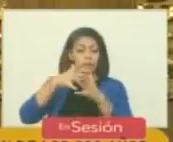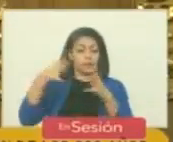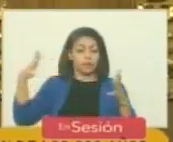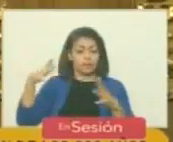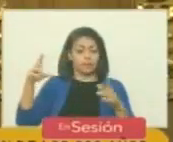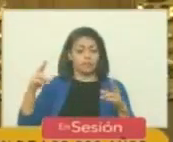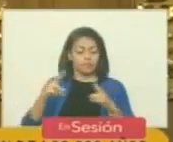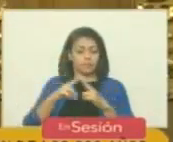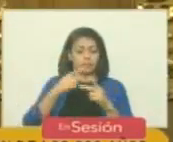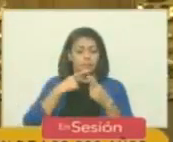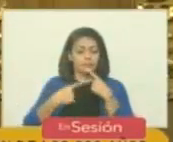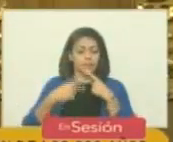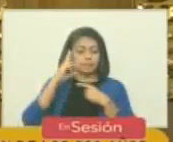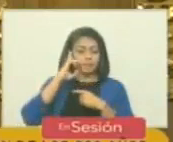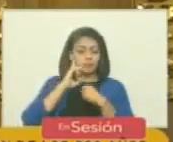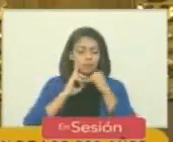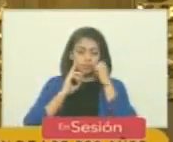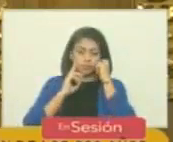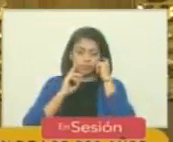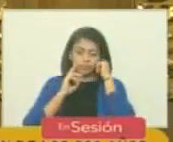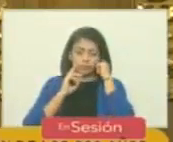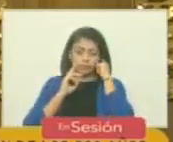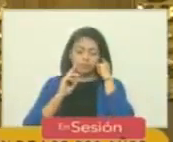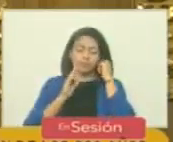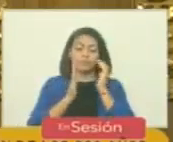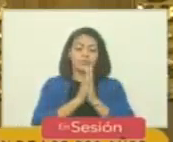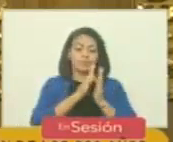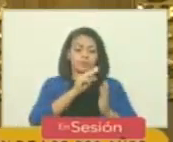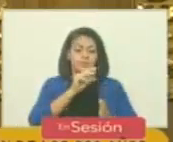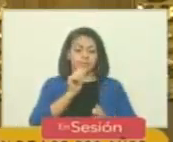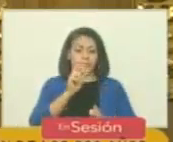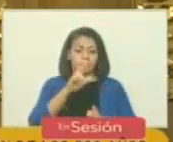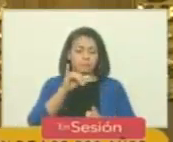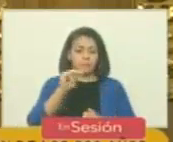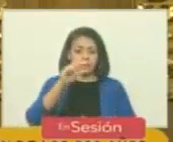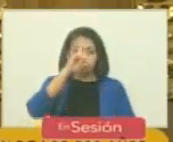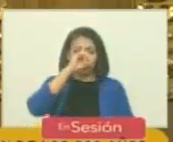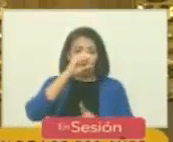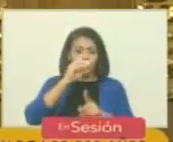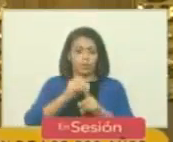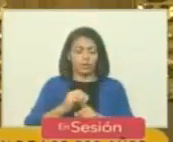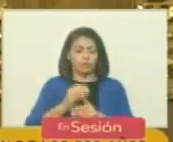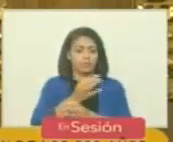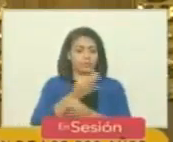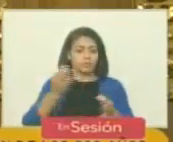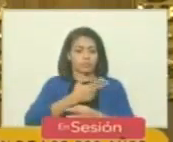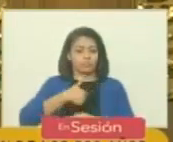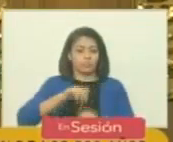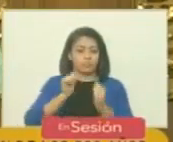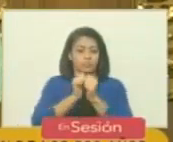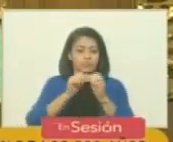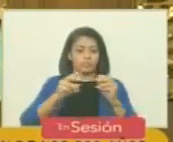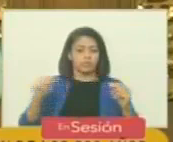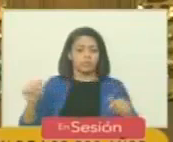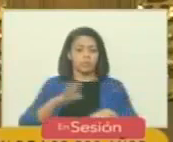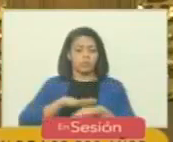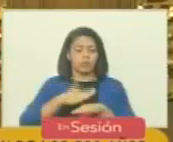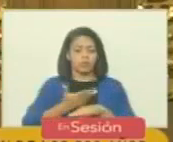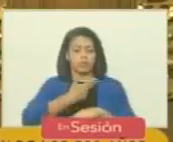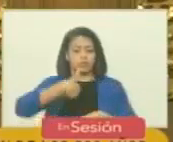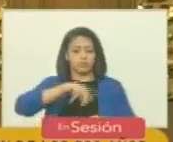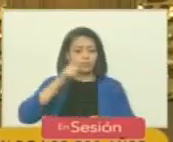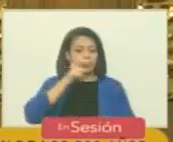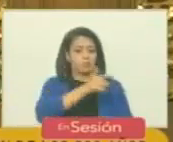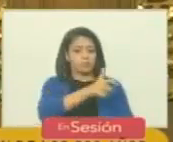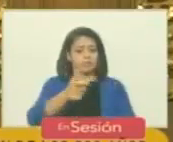concibió por estos lados Bolívar y por aquellos San Martín es un objetivo estratégico para nuestro continente para nuestros